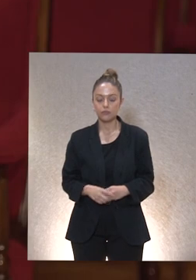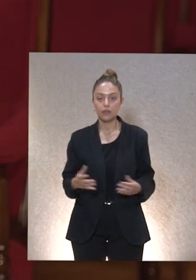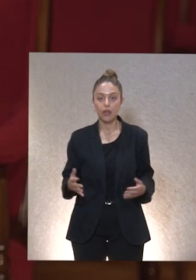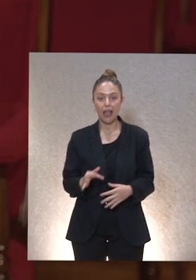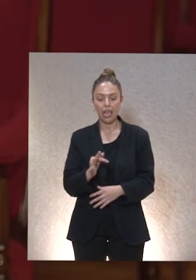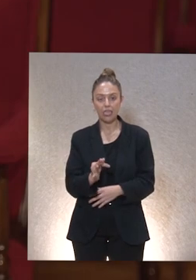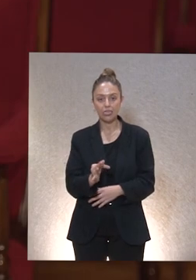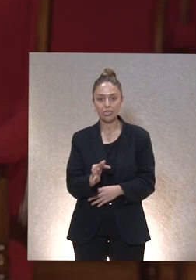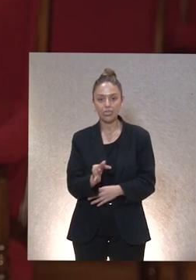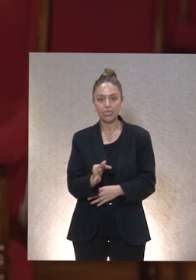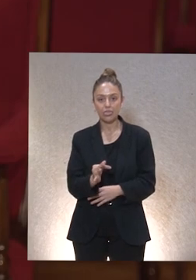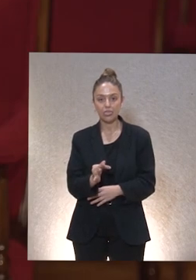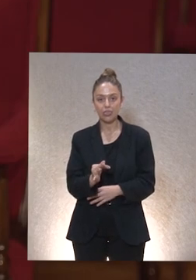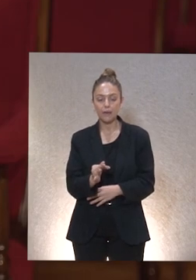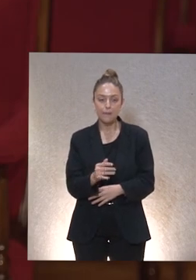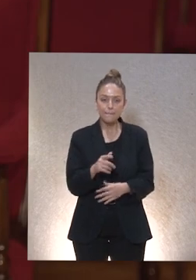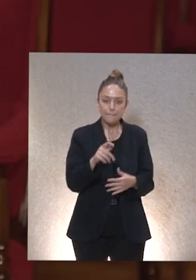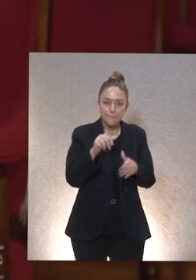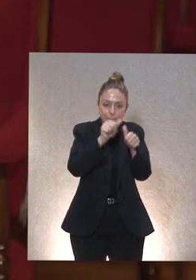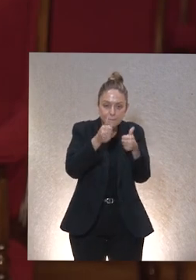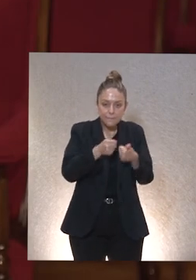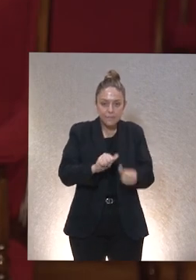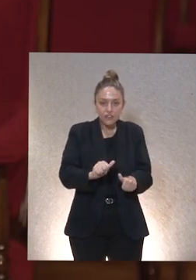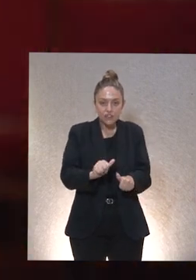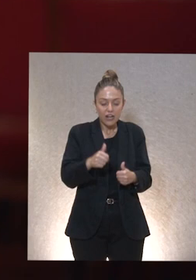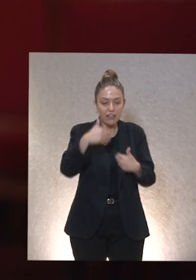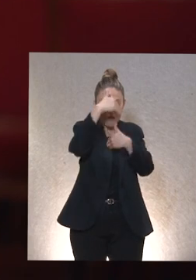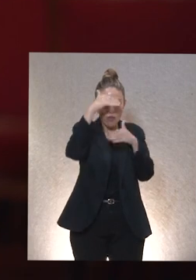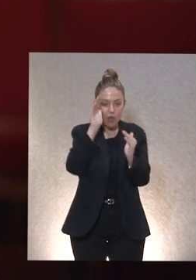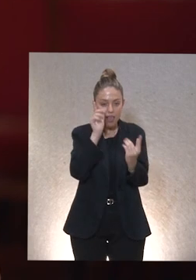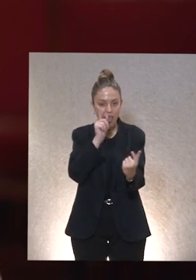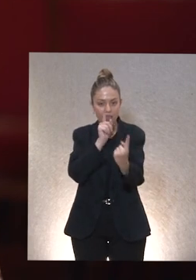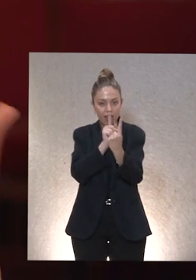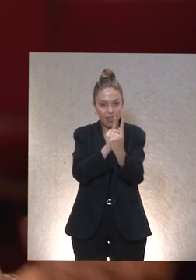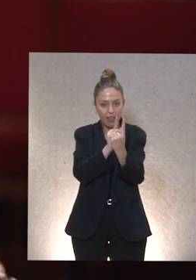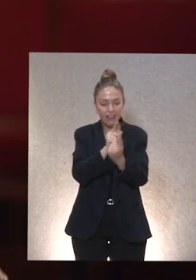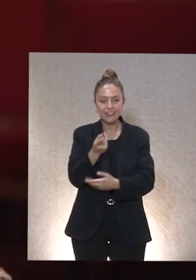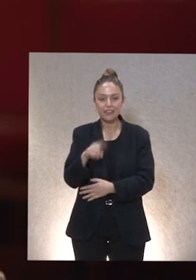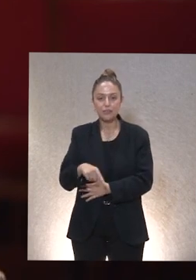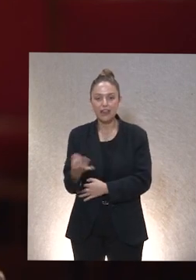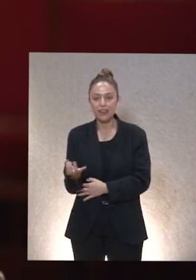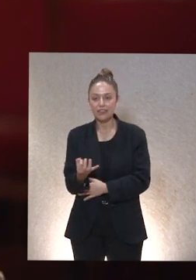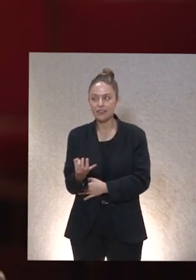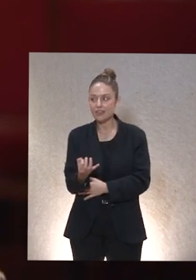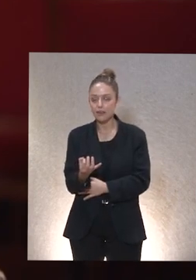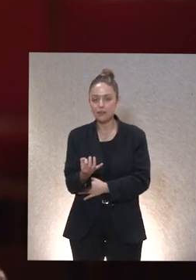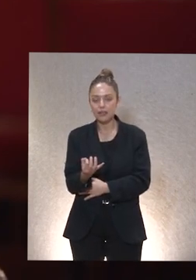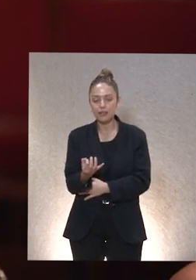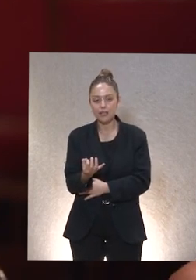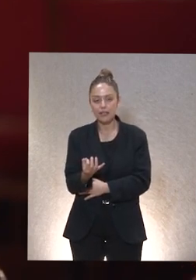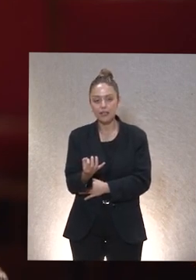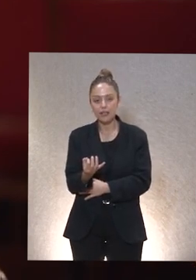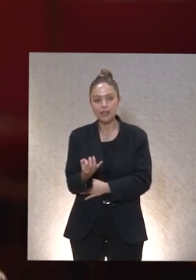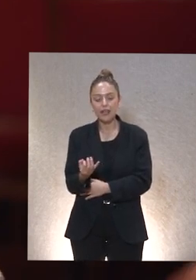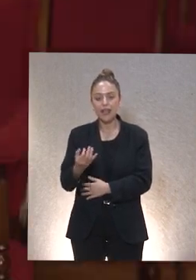Además de la personalización o de la atención central a la persona, es imprescindible superando el paternalismo. Porque